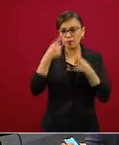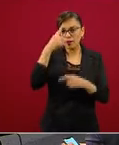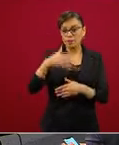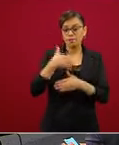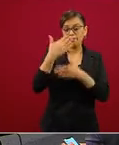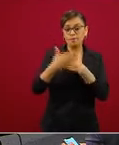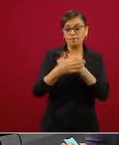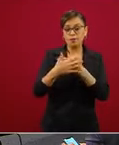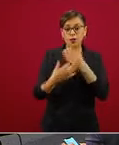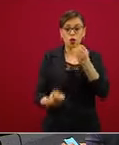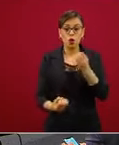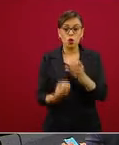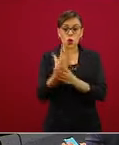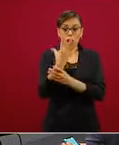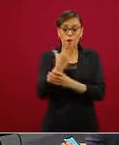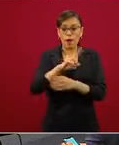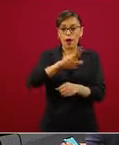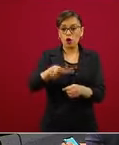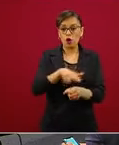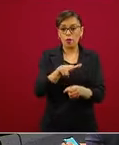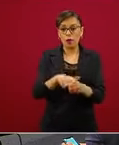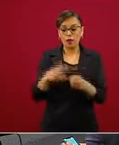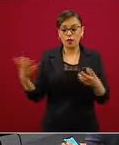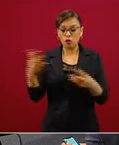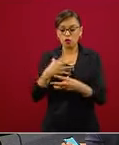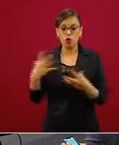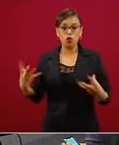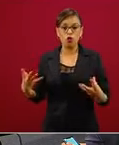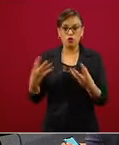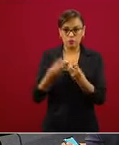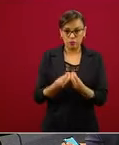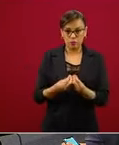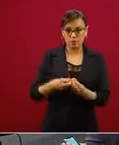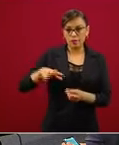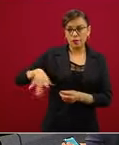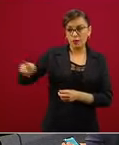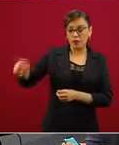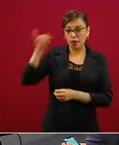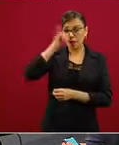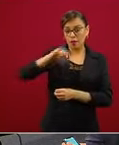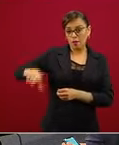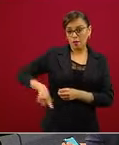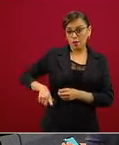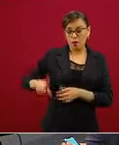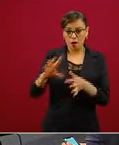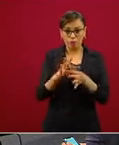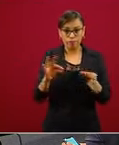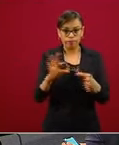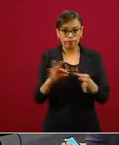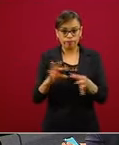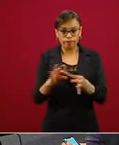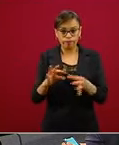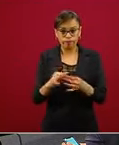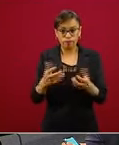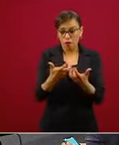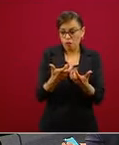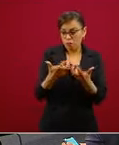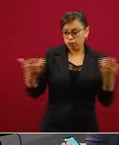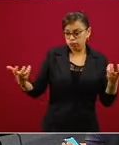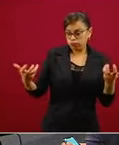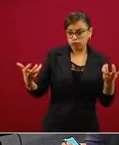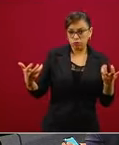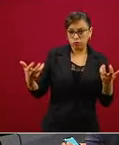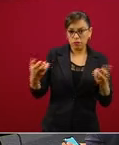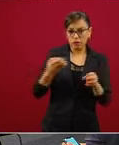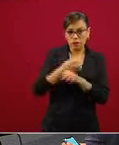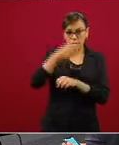nueva normalidad de manera conjunta. Como bien lo expresaba la jefa de gobierno, la separación entre el Estado de México y la Ciudad de México es